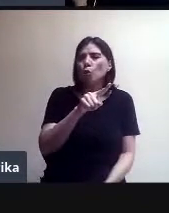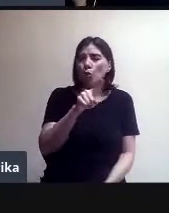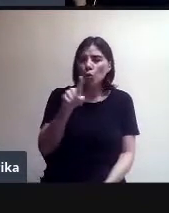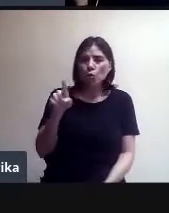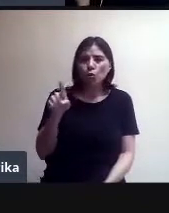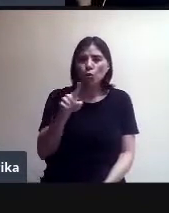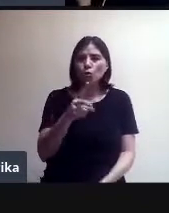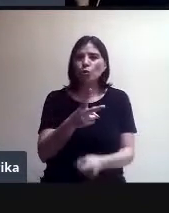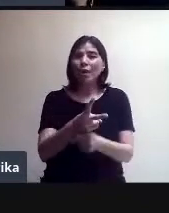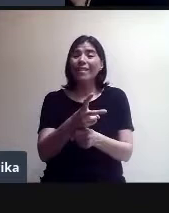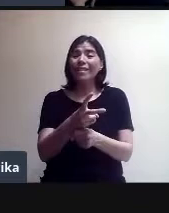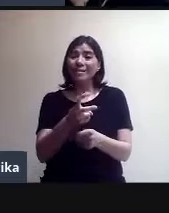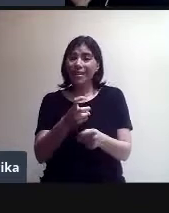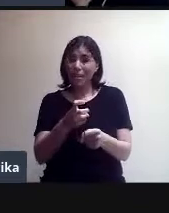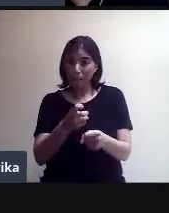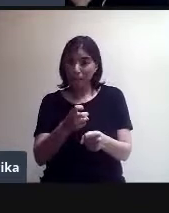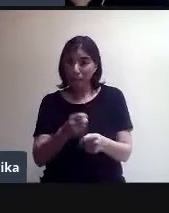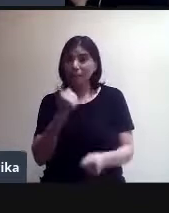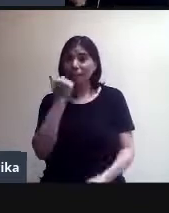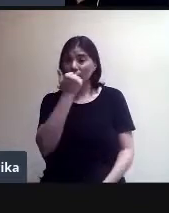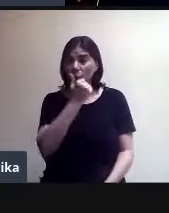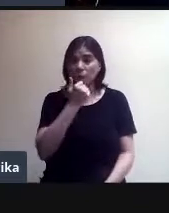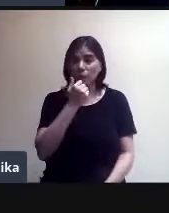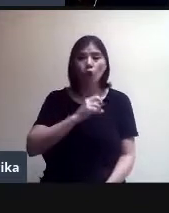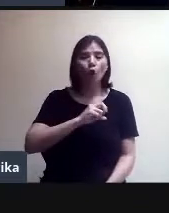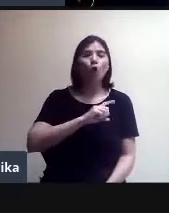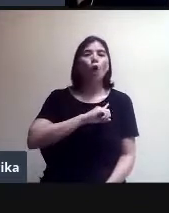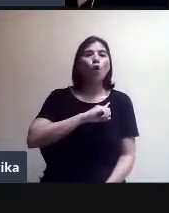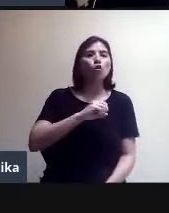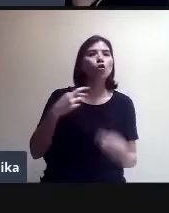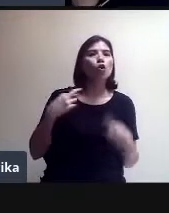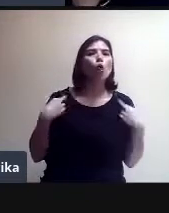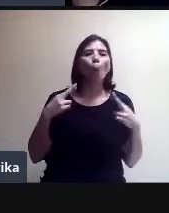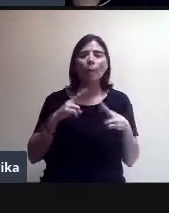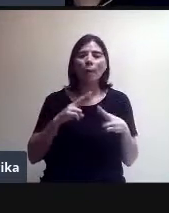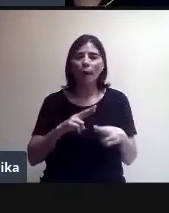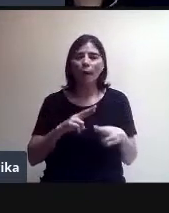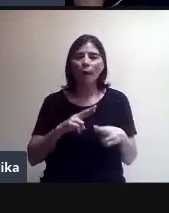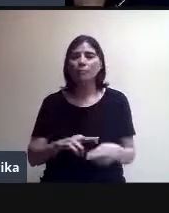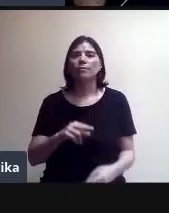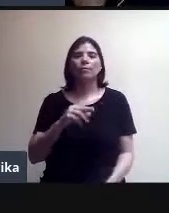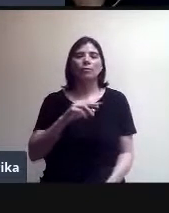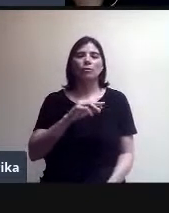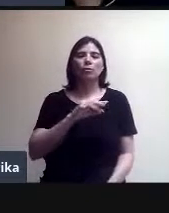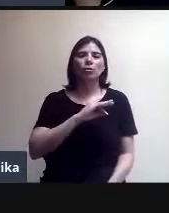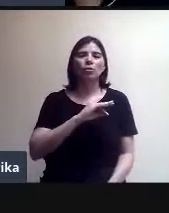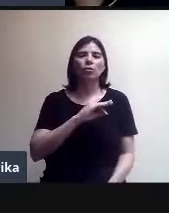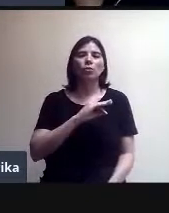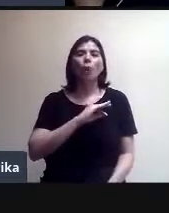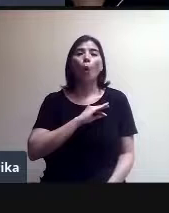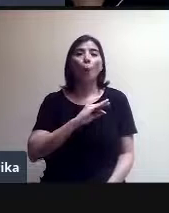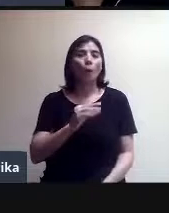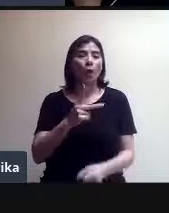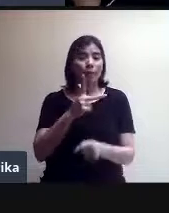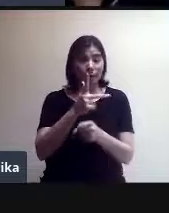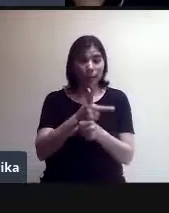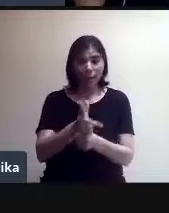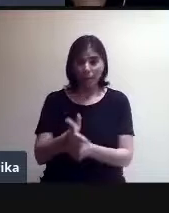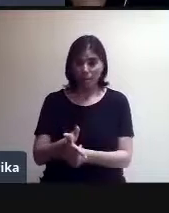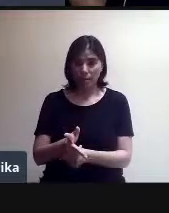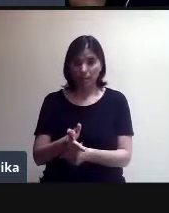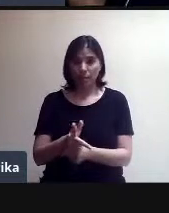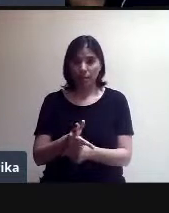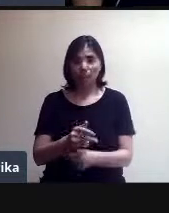a poder grabar. Los alumnos no van a poder grabar. Si el director invita a todos los docentes a una